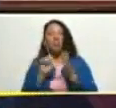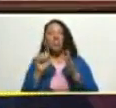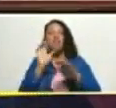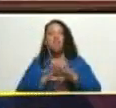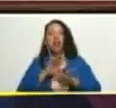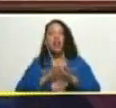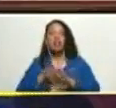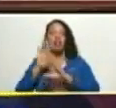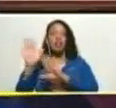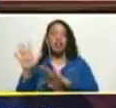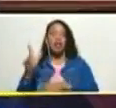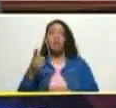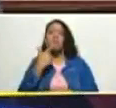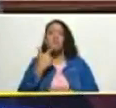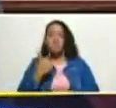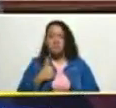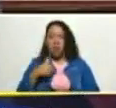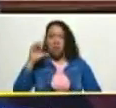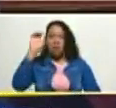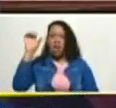díganme el país que esto sucede